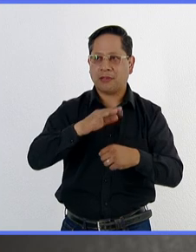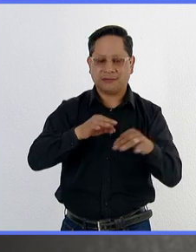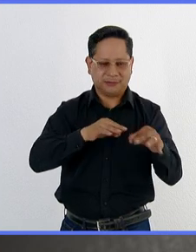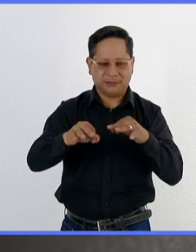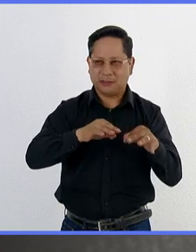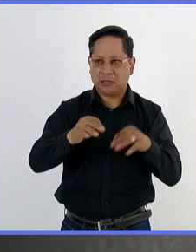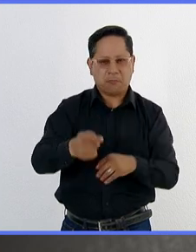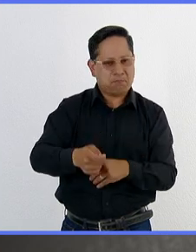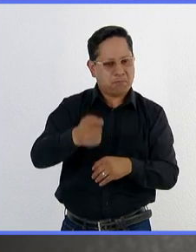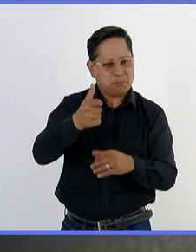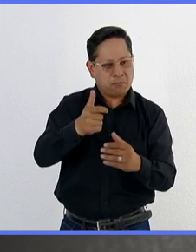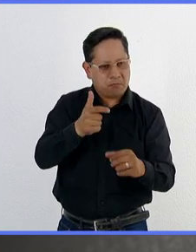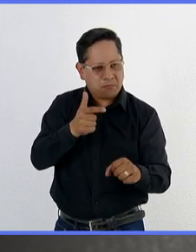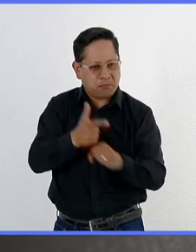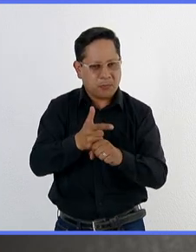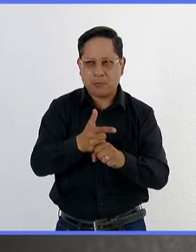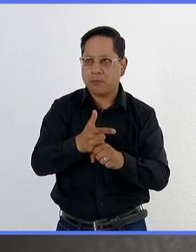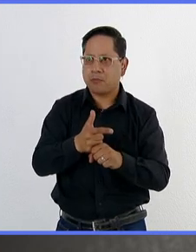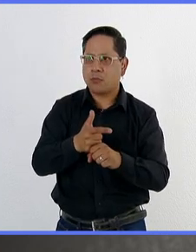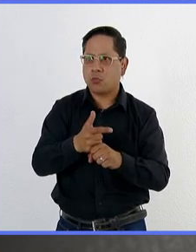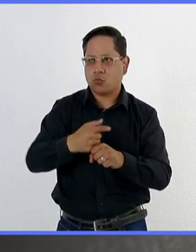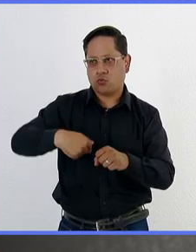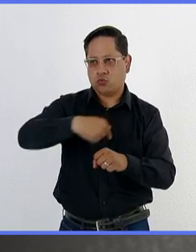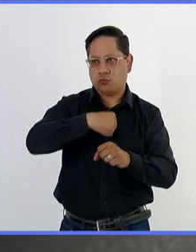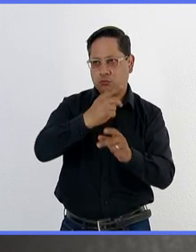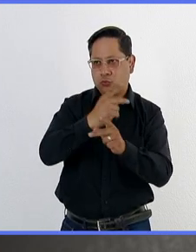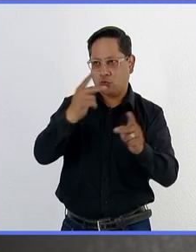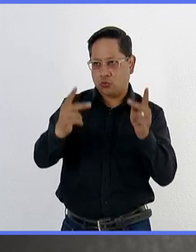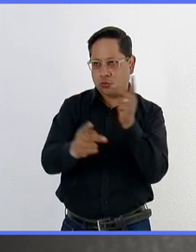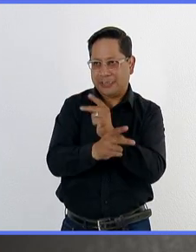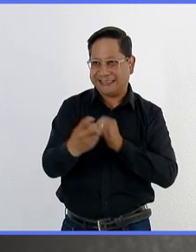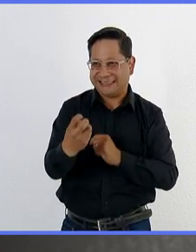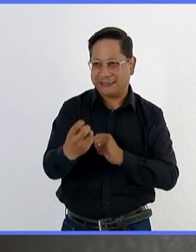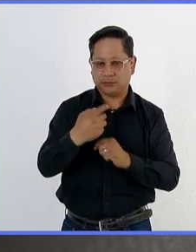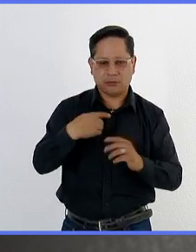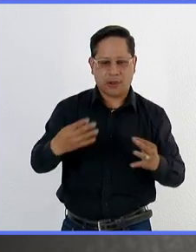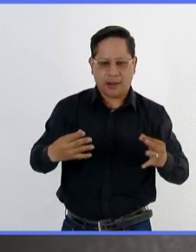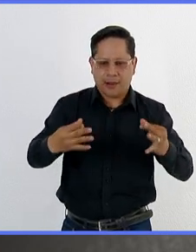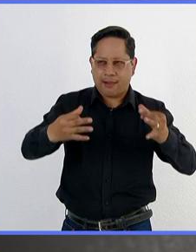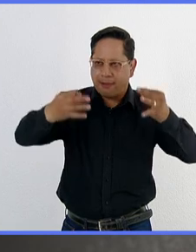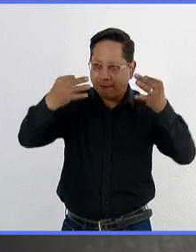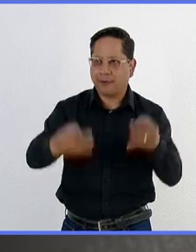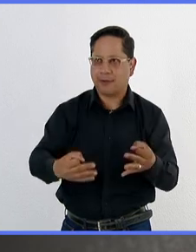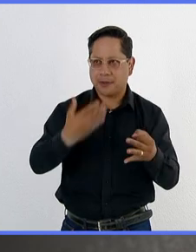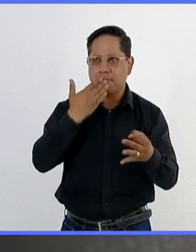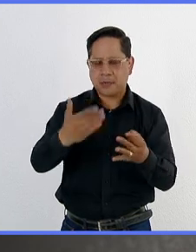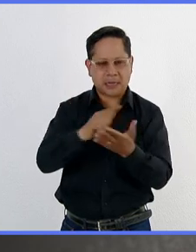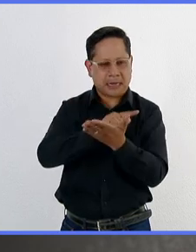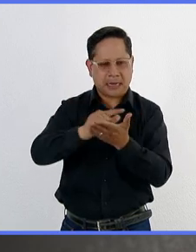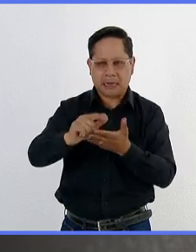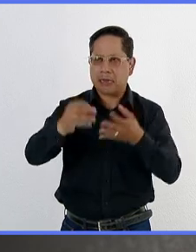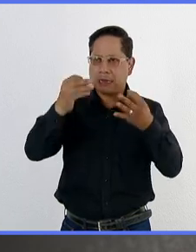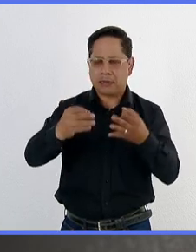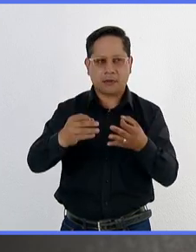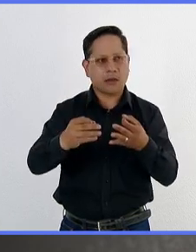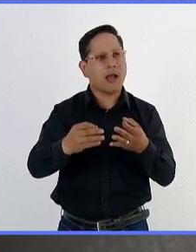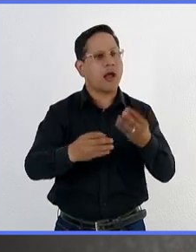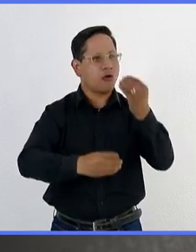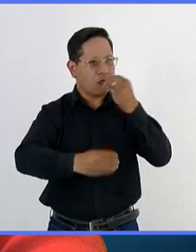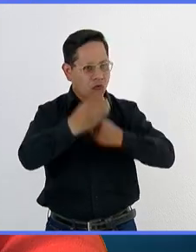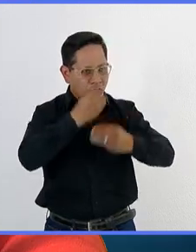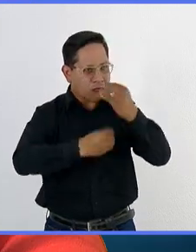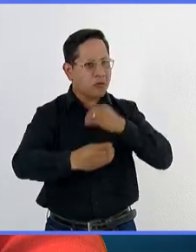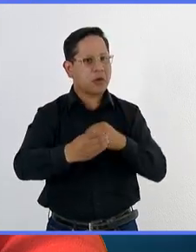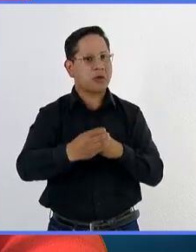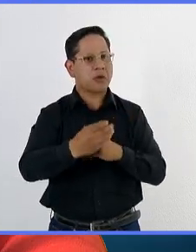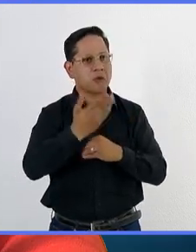que puedan nuestros productos contar con esa calidad y esa sanidad. Ser producidos, ser consumidos y ser